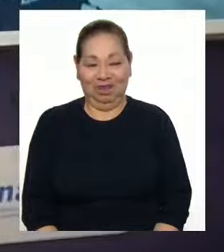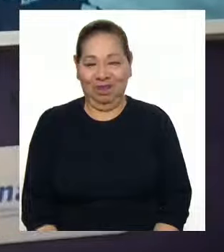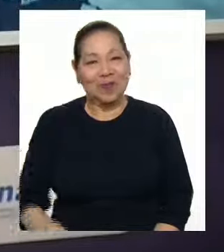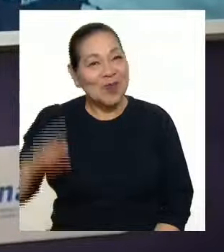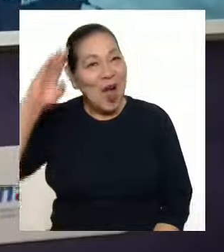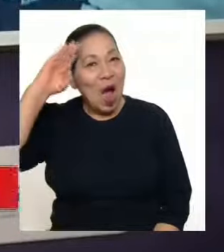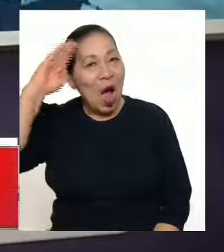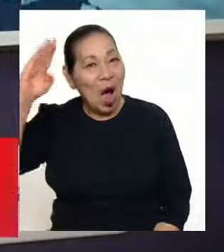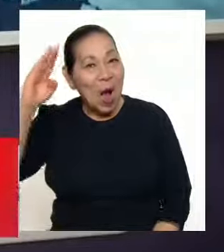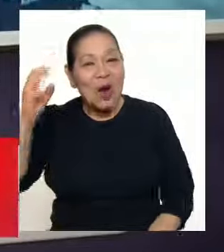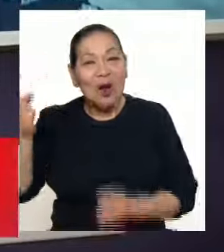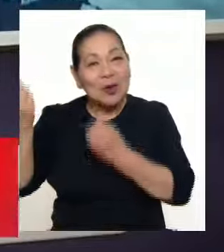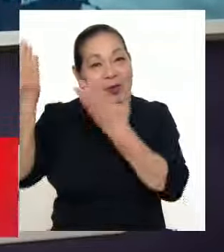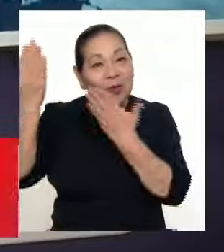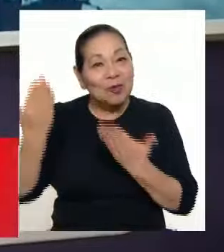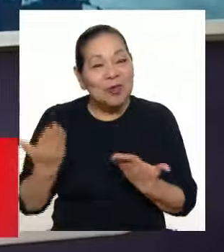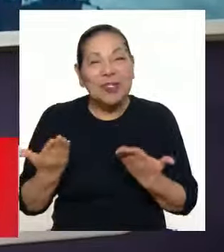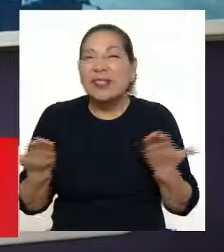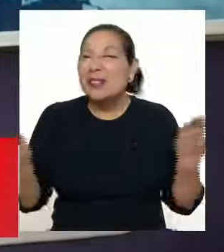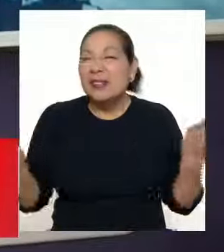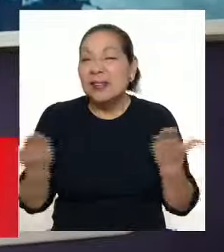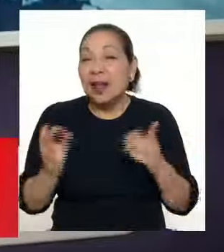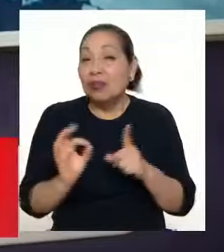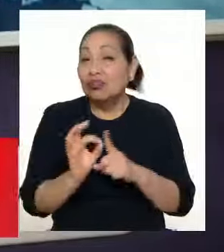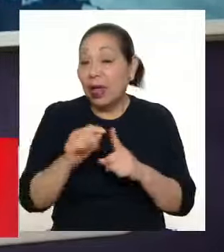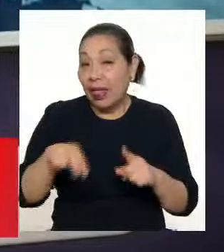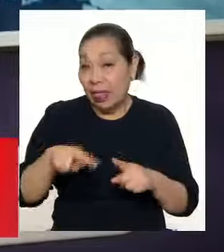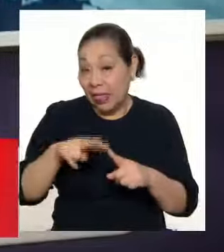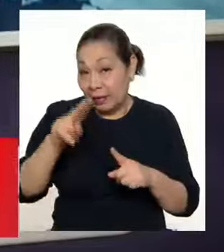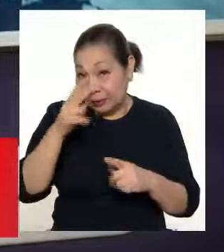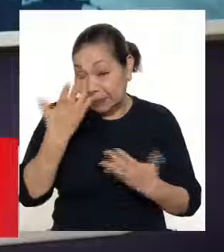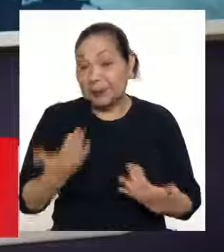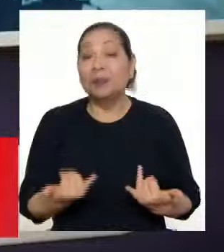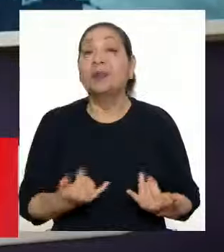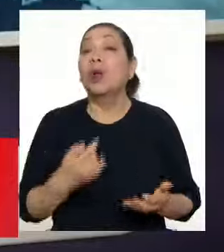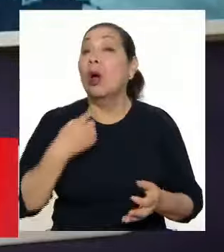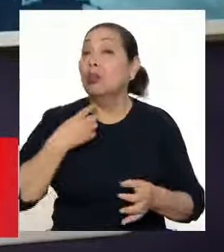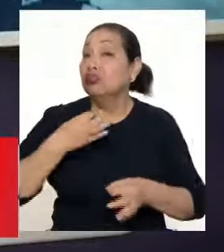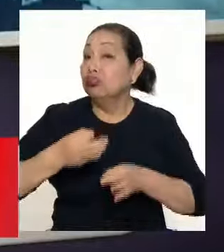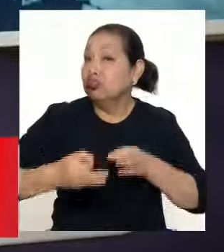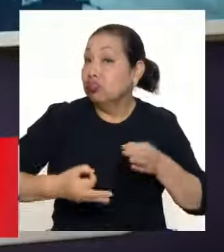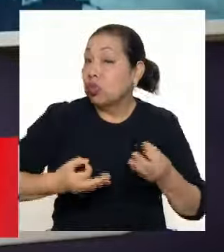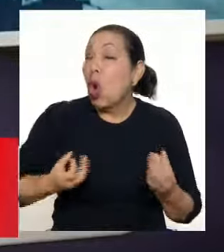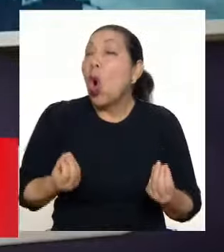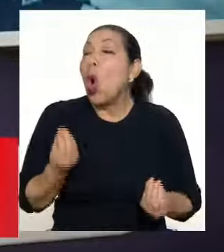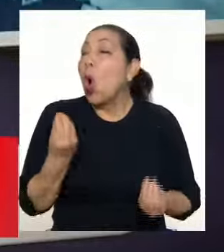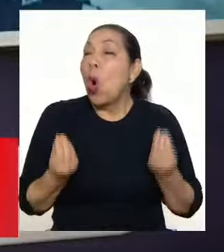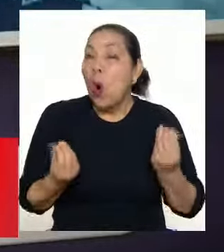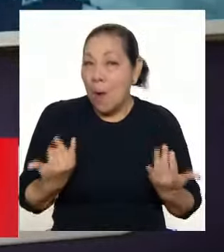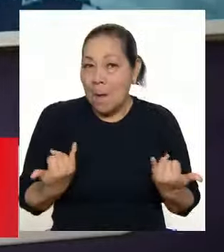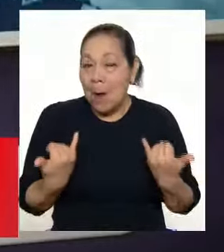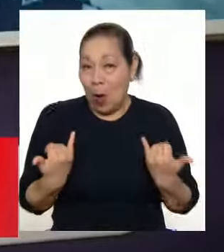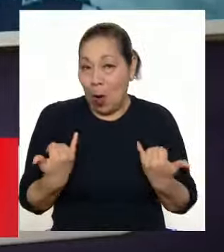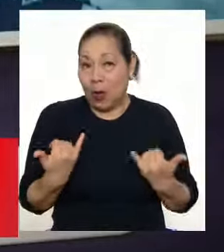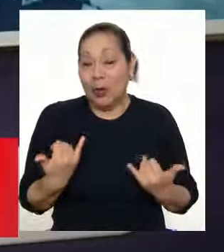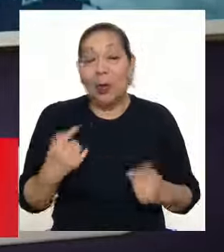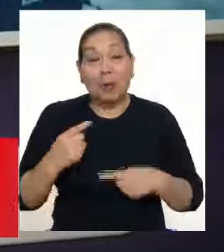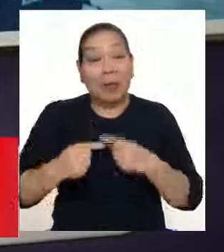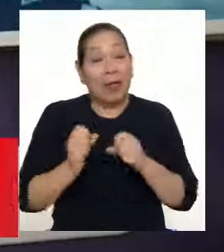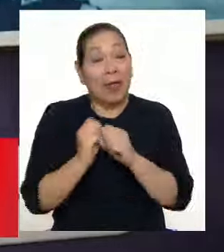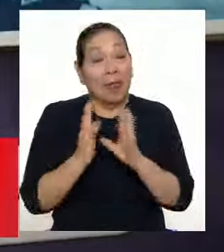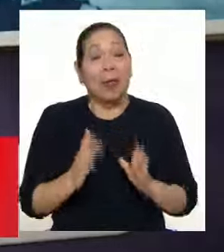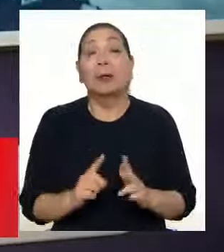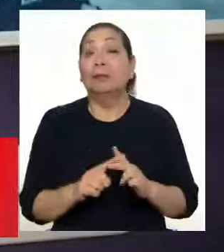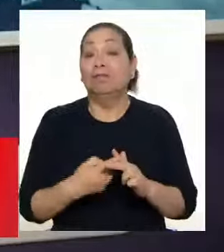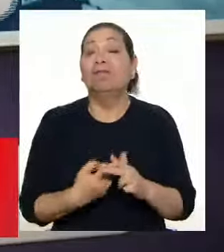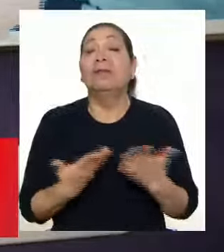Hola amigos y amigas, bienvenidos a su segmento de El Tiempo en TV Perú. Vamos a comentarles las condiciones meteorológicas para hoy y los próximos días.